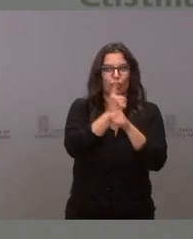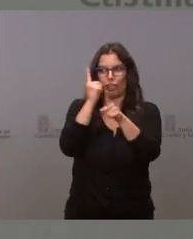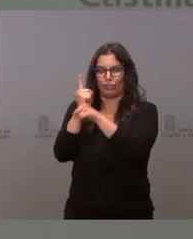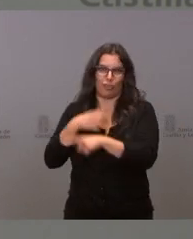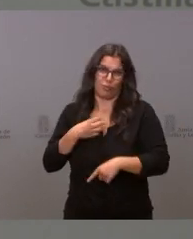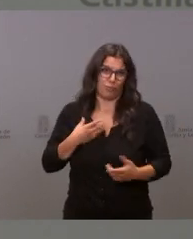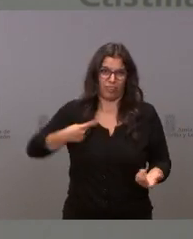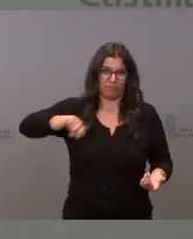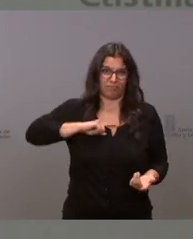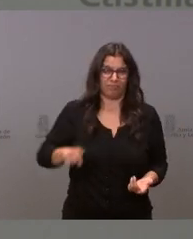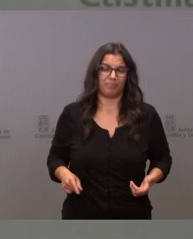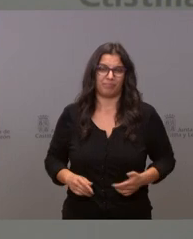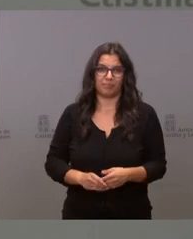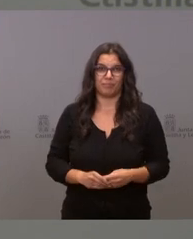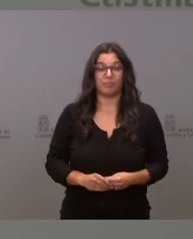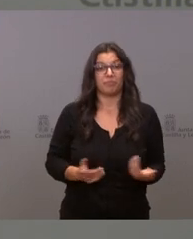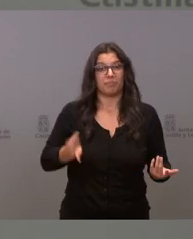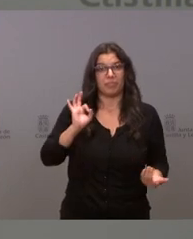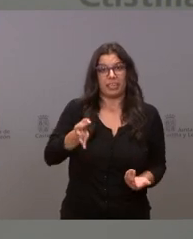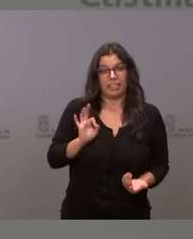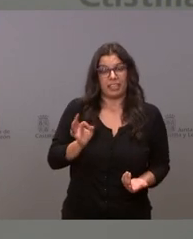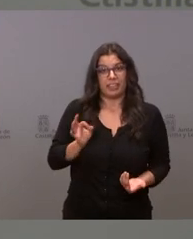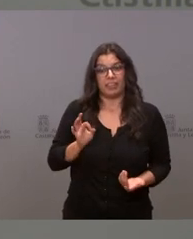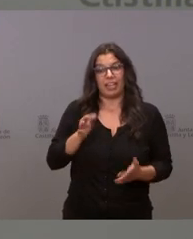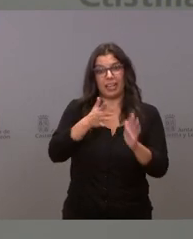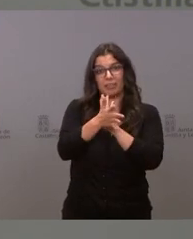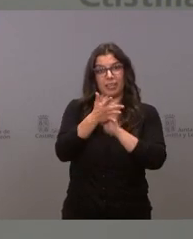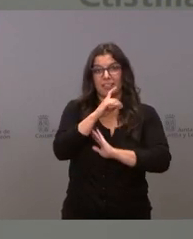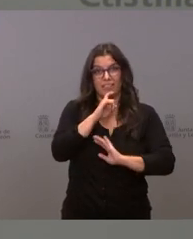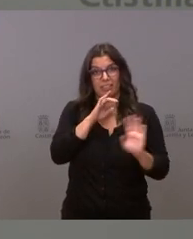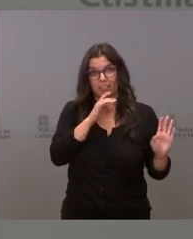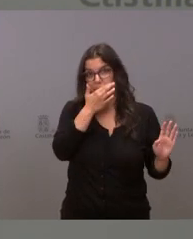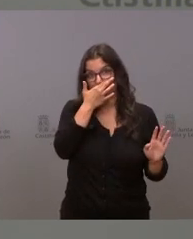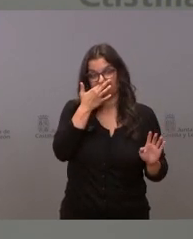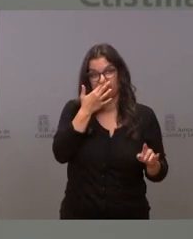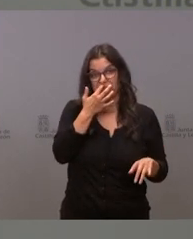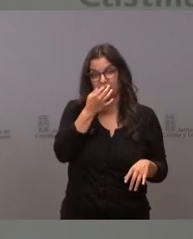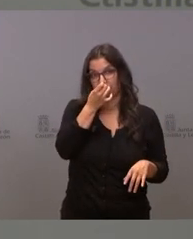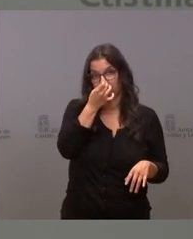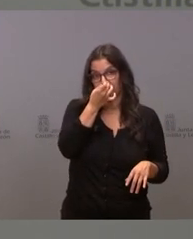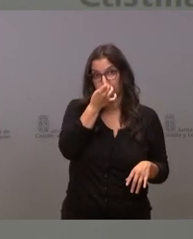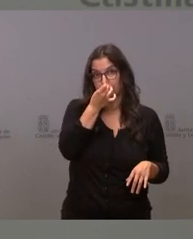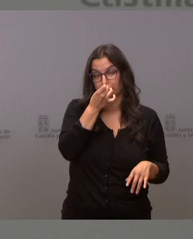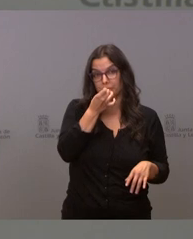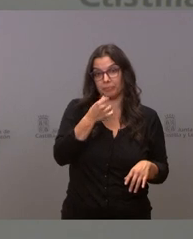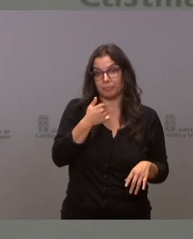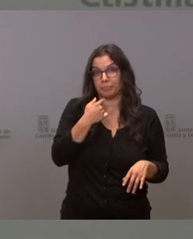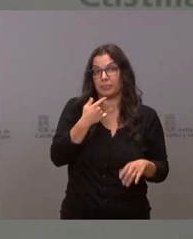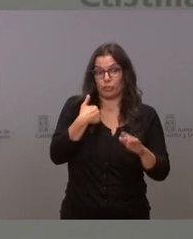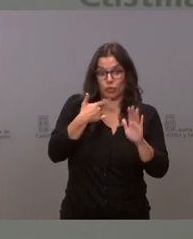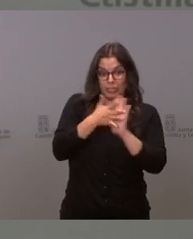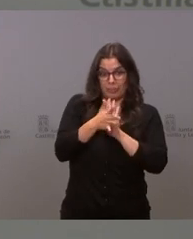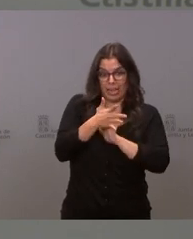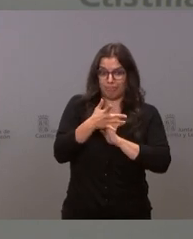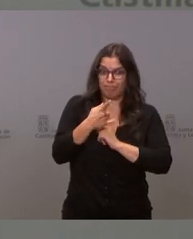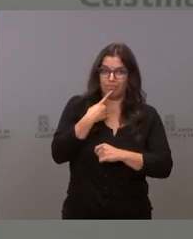Superior de Justicia. Es verdad que es muy difícil de explicar y he de decirles que a mí me cuesta mucho explicarlo